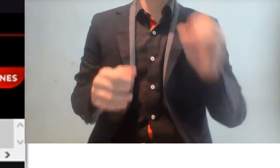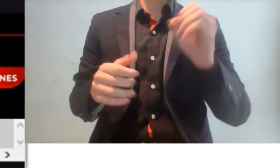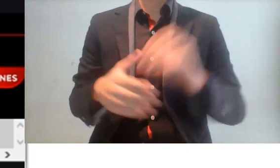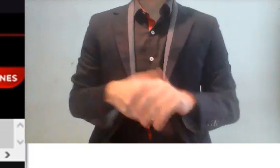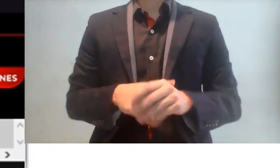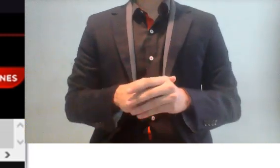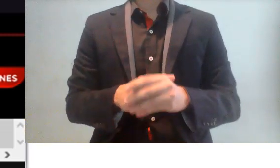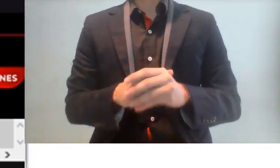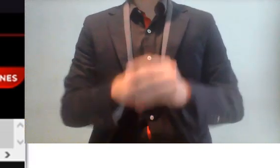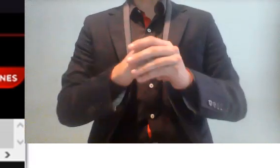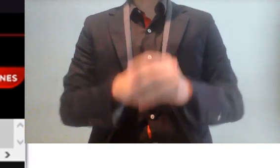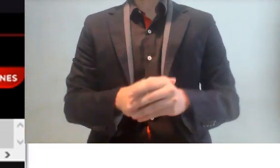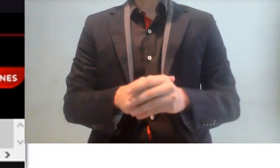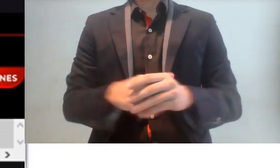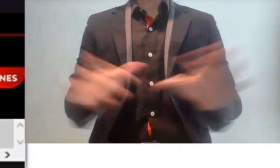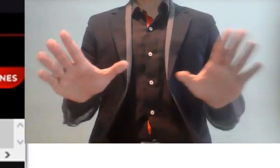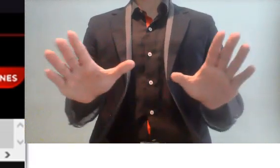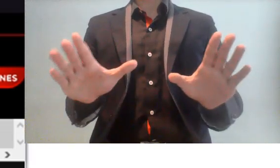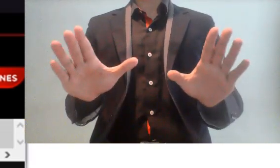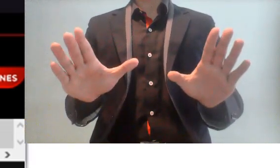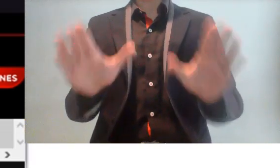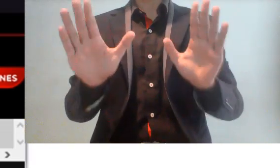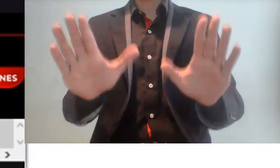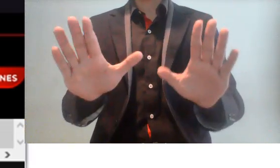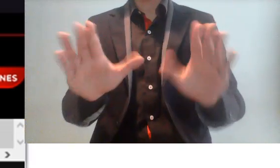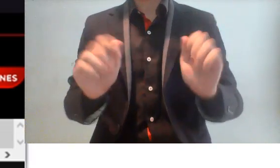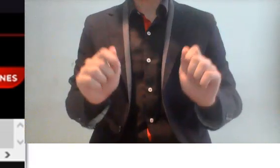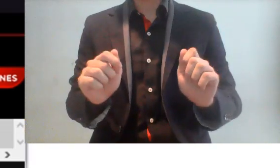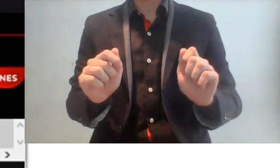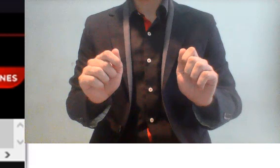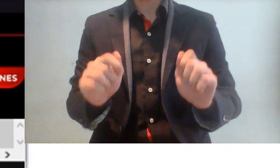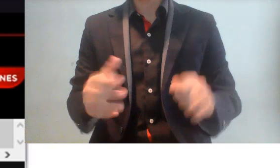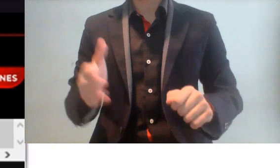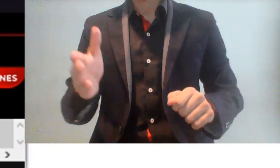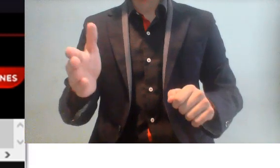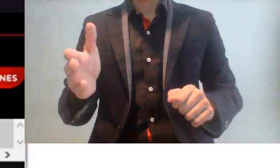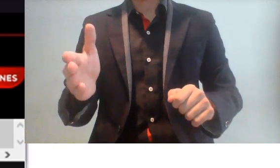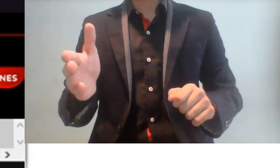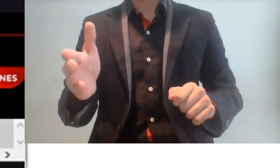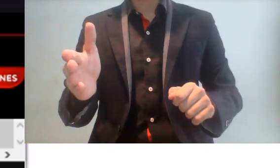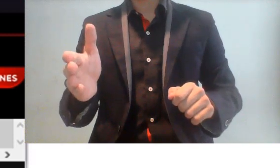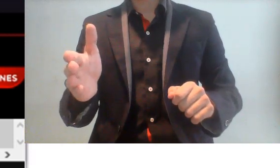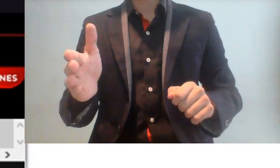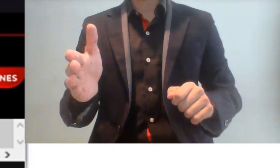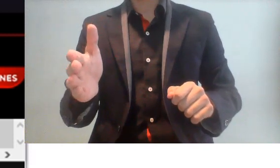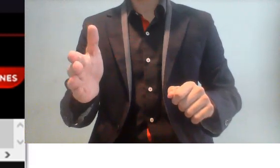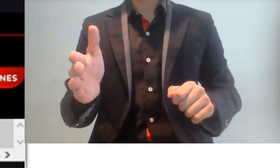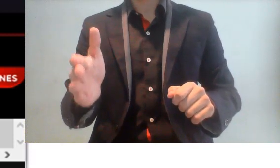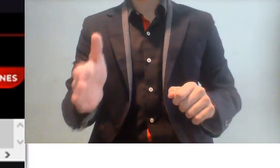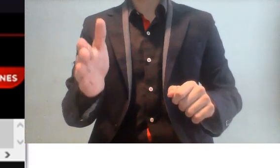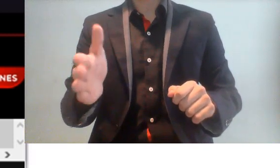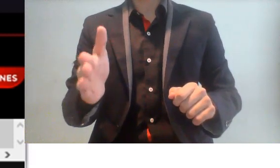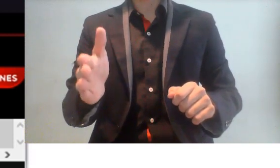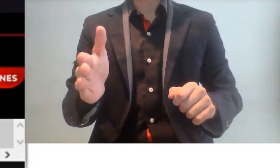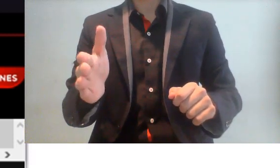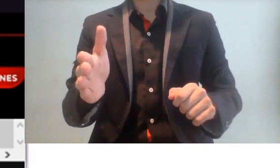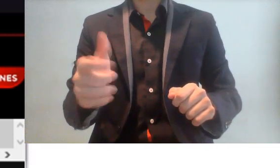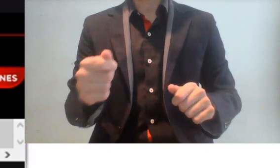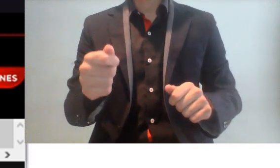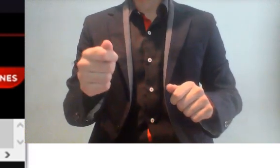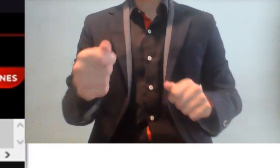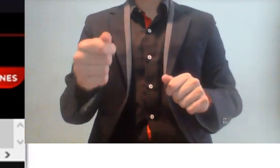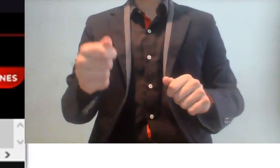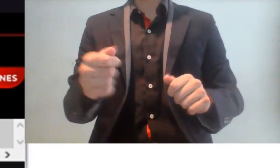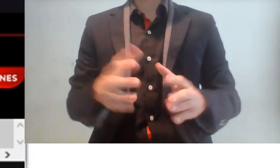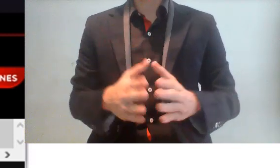son para la gente que lo necesita. Ah, chingados, ah, chingados, espera, vamos lento, vamos lento. Algunos funcionarios, altos funcionarios de esta